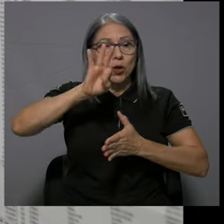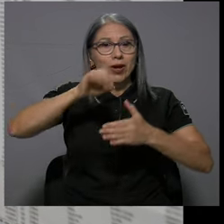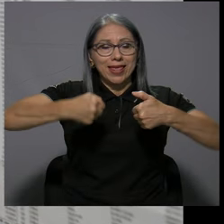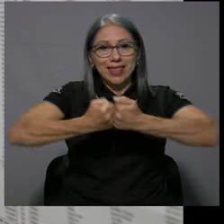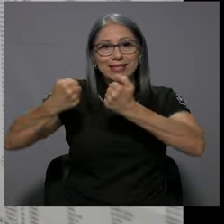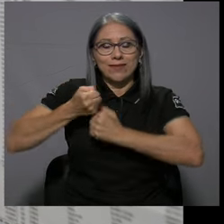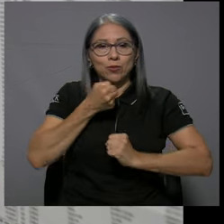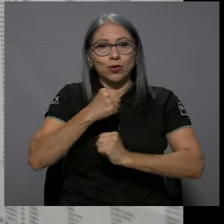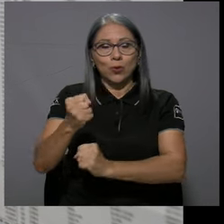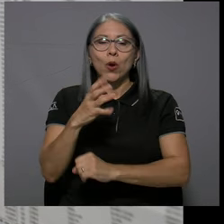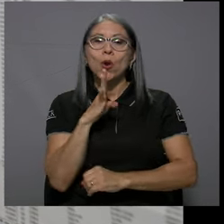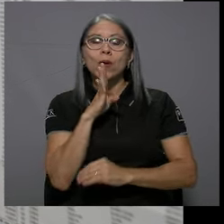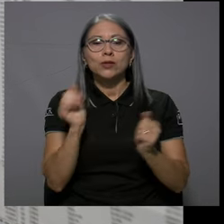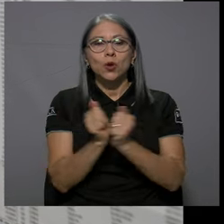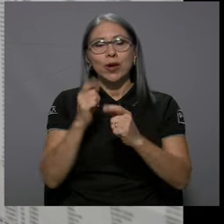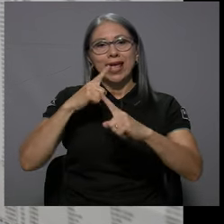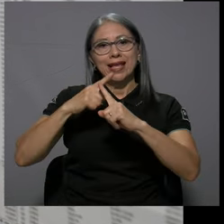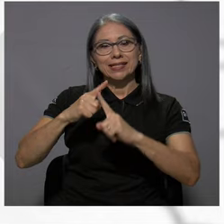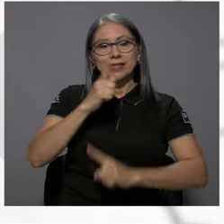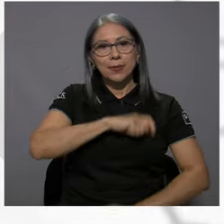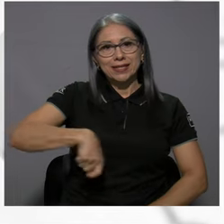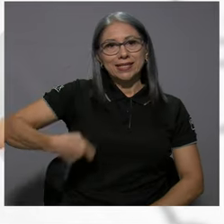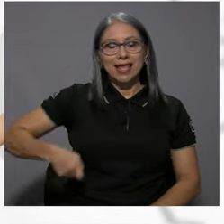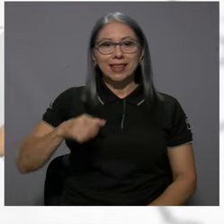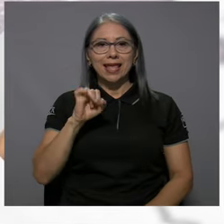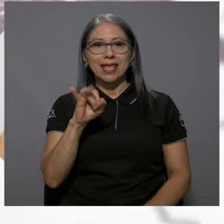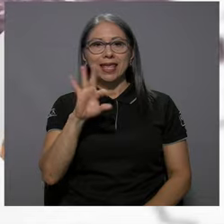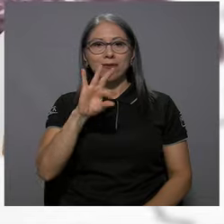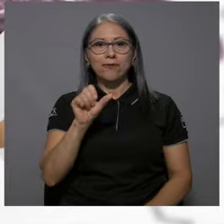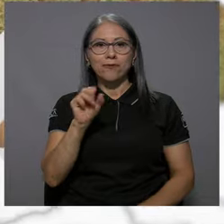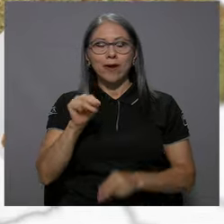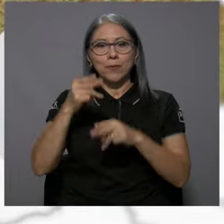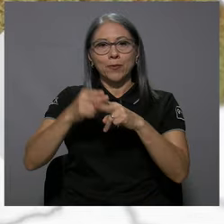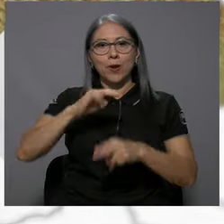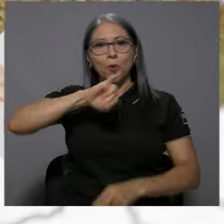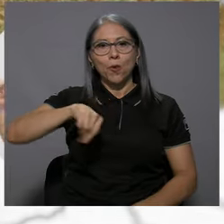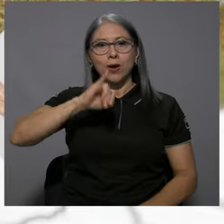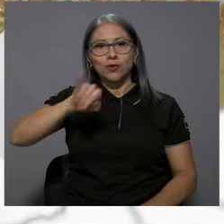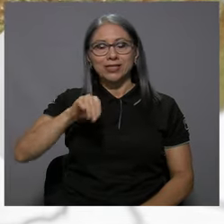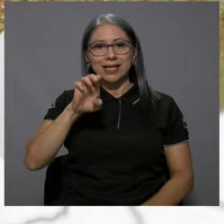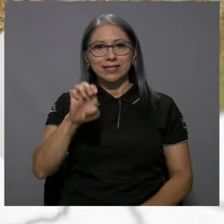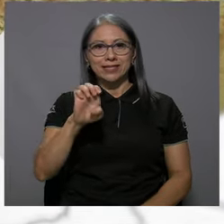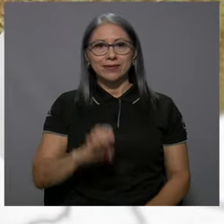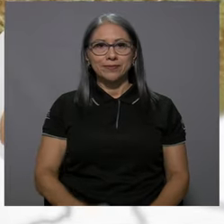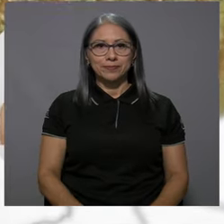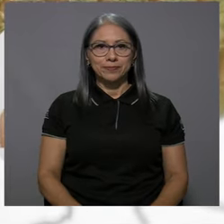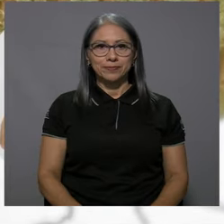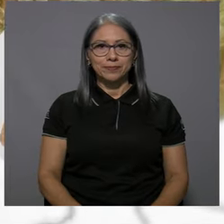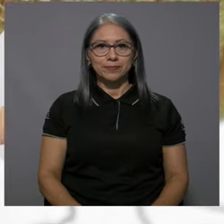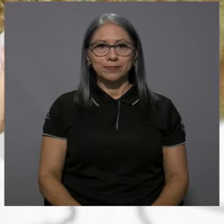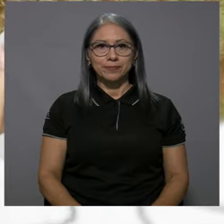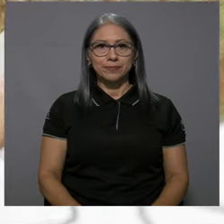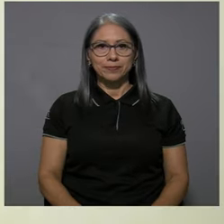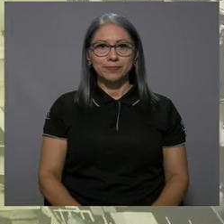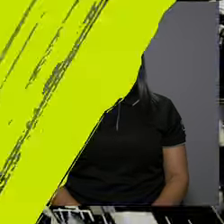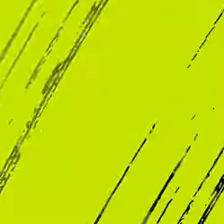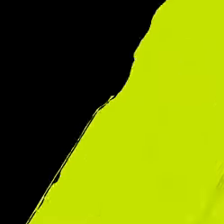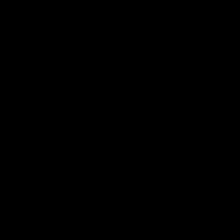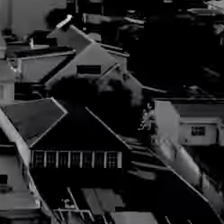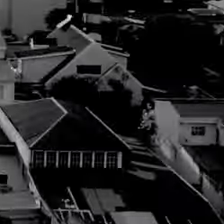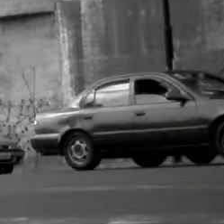el tema de la elección y los desafíos municipales lo abordaremos con el expresidente del IFAM, Juan José Echeverría.